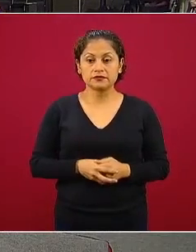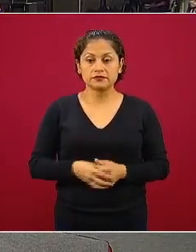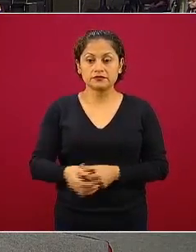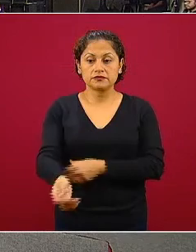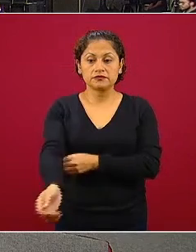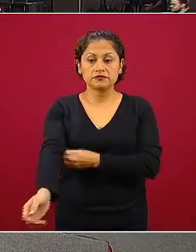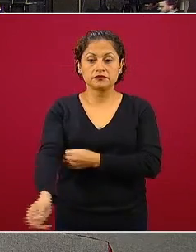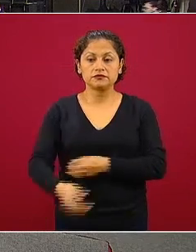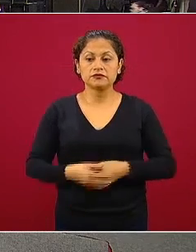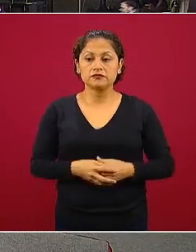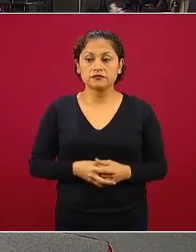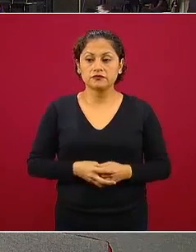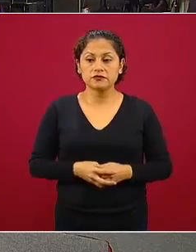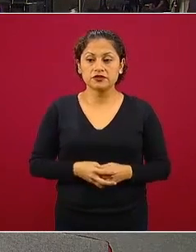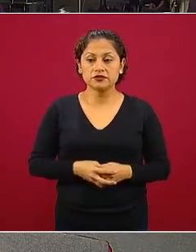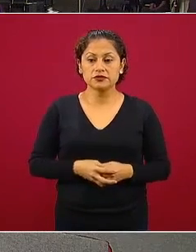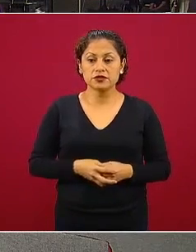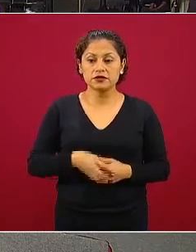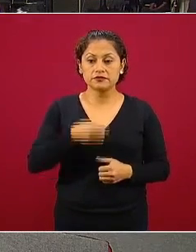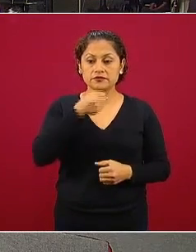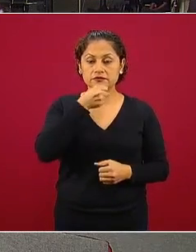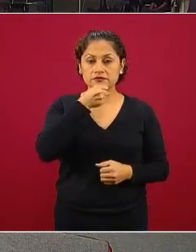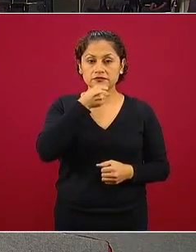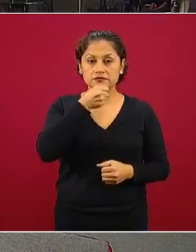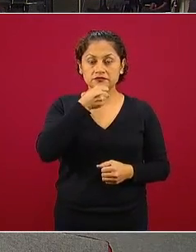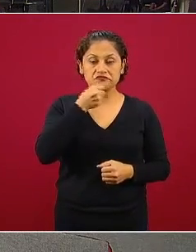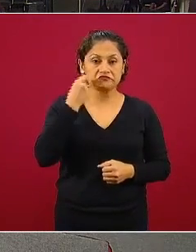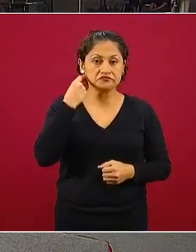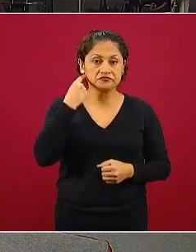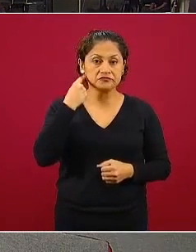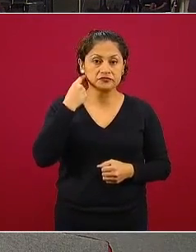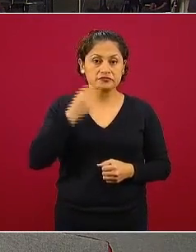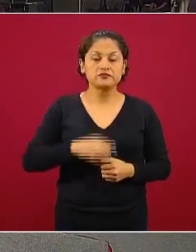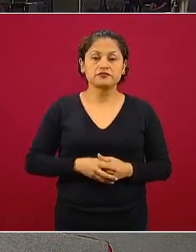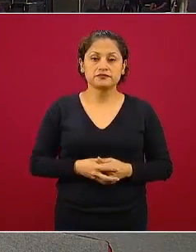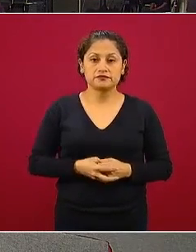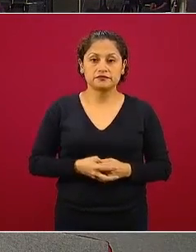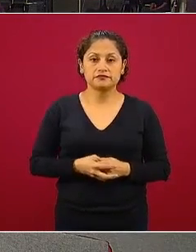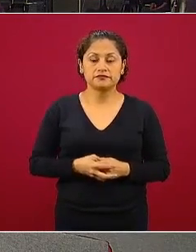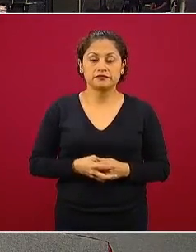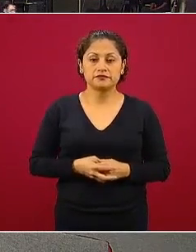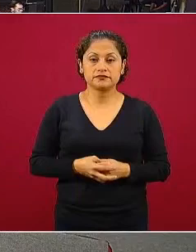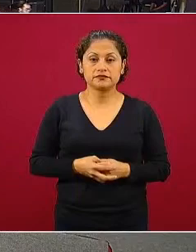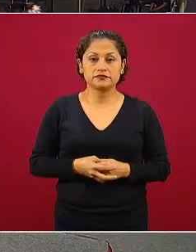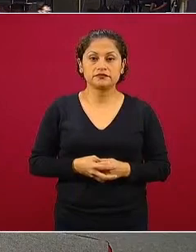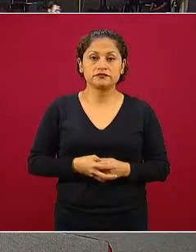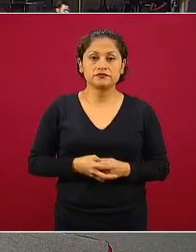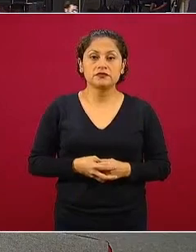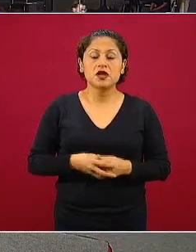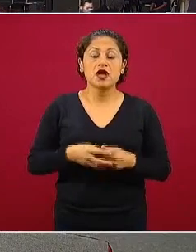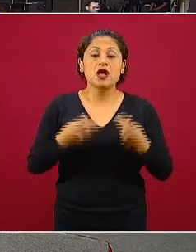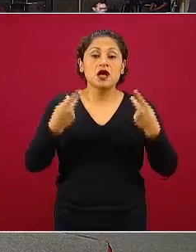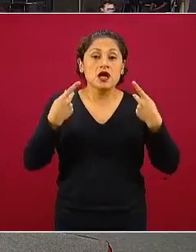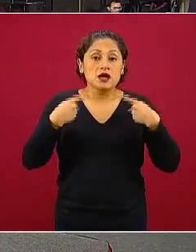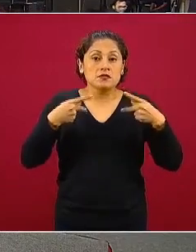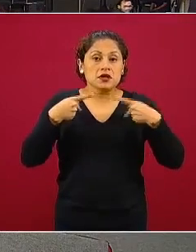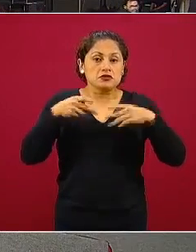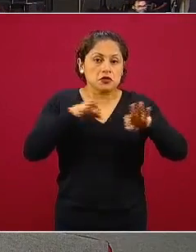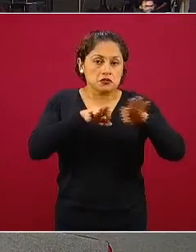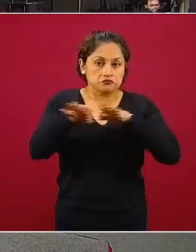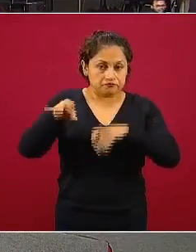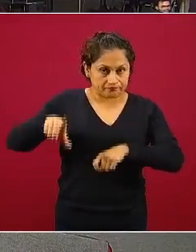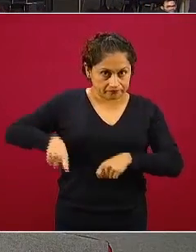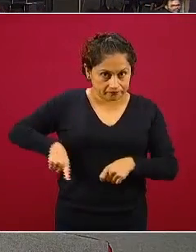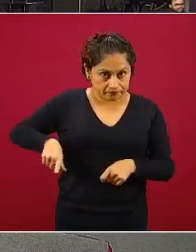miembros de la alianza de los trabajadores de la salud y empleados públicos dijeron que